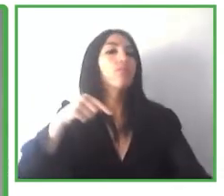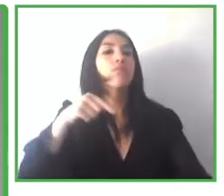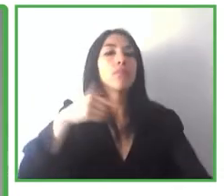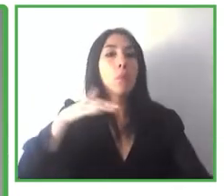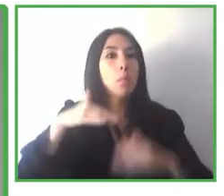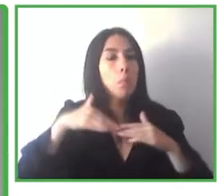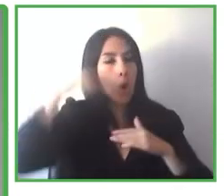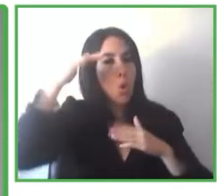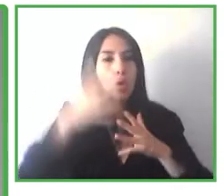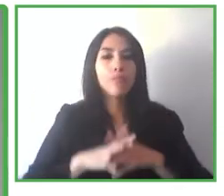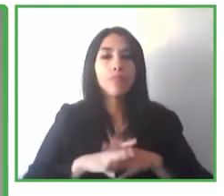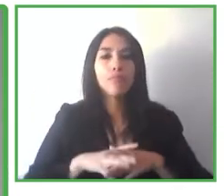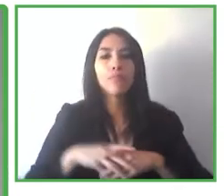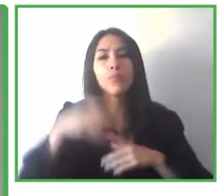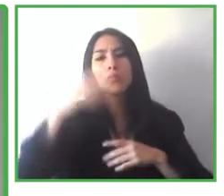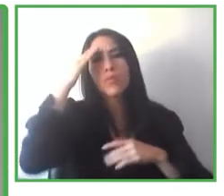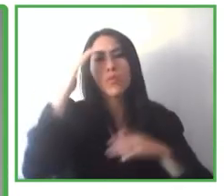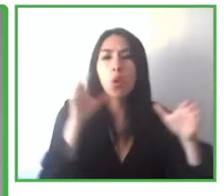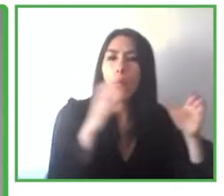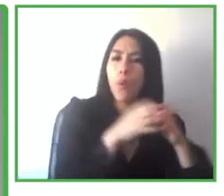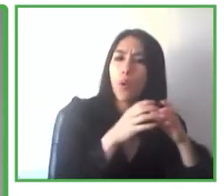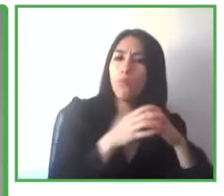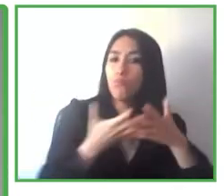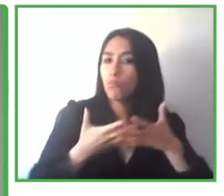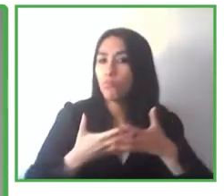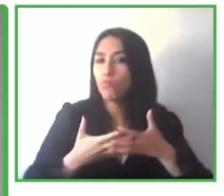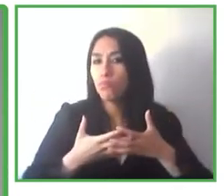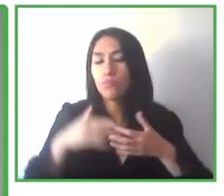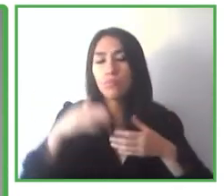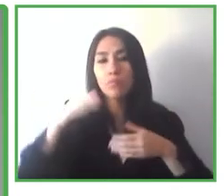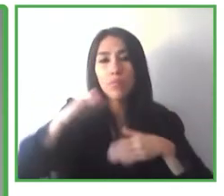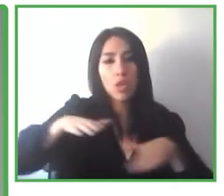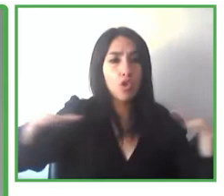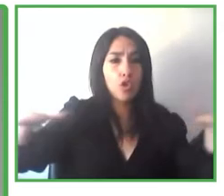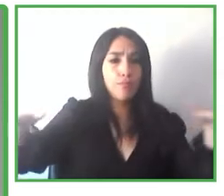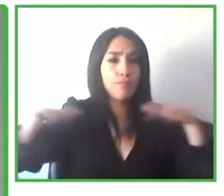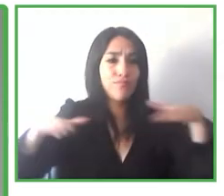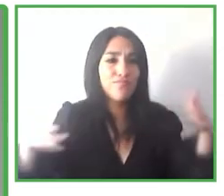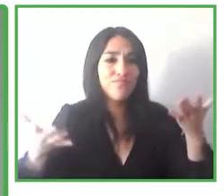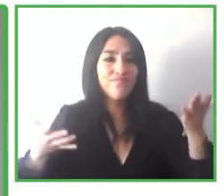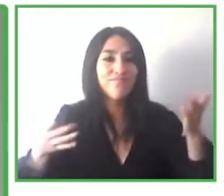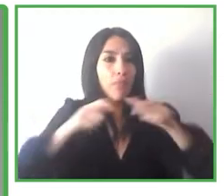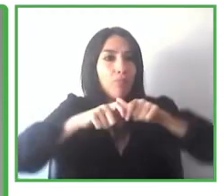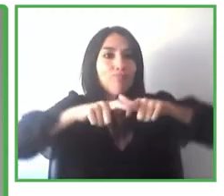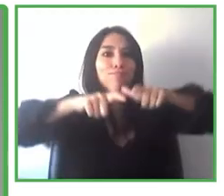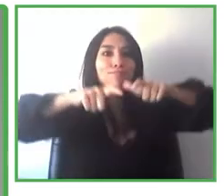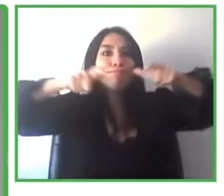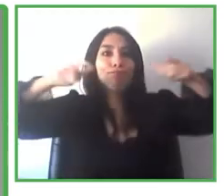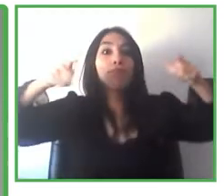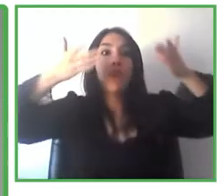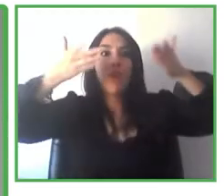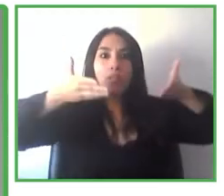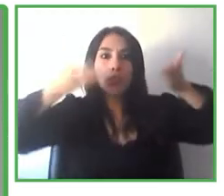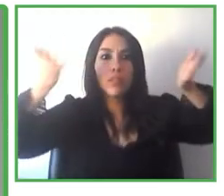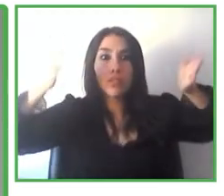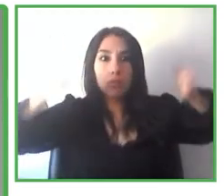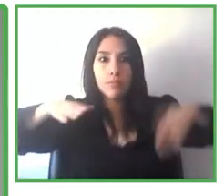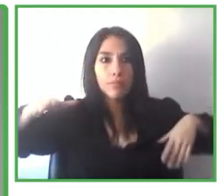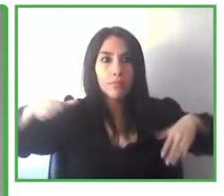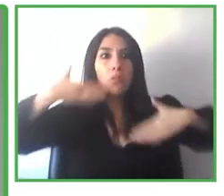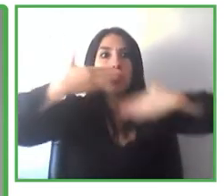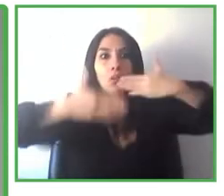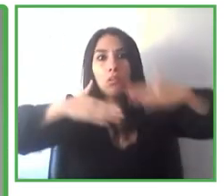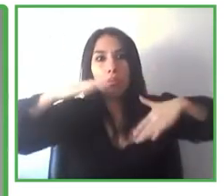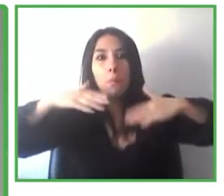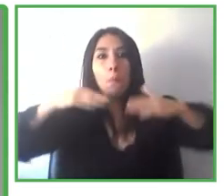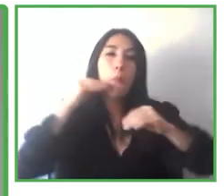infantil ha crecido muchísimo y esos niños, pues probablemente puedan tener problemas de escolarización y muchos de ellos